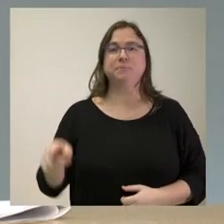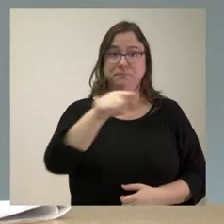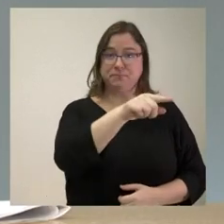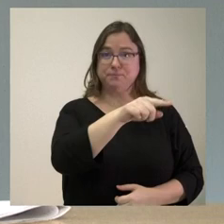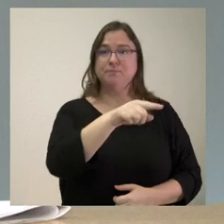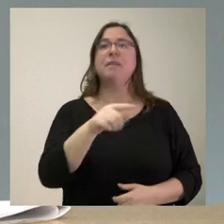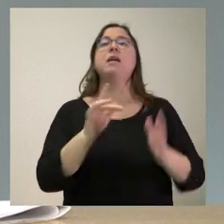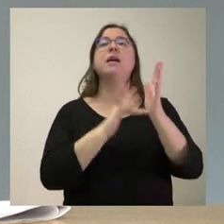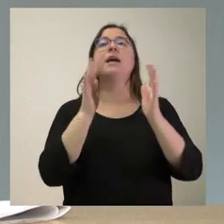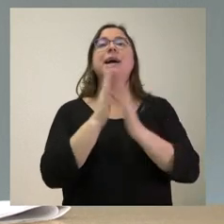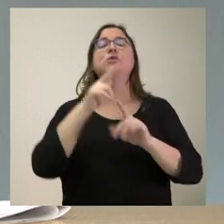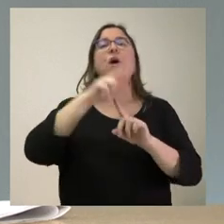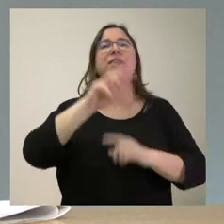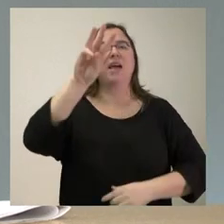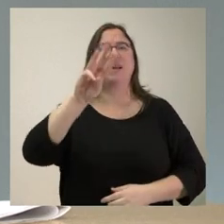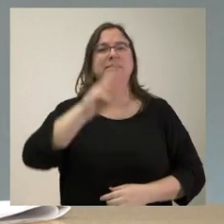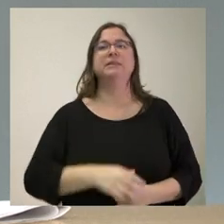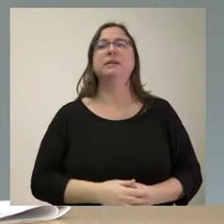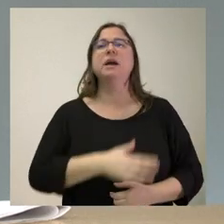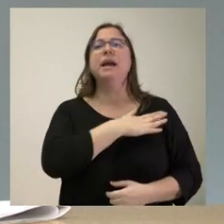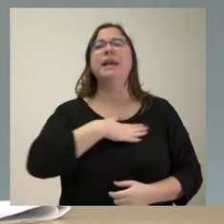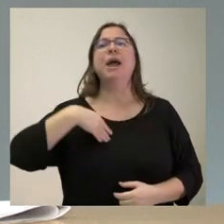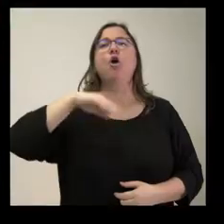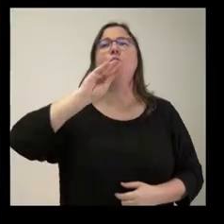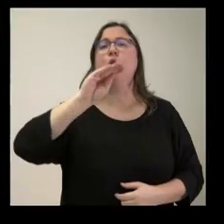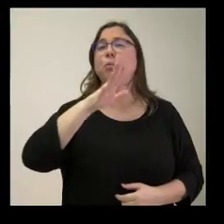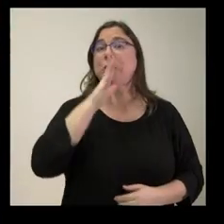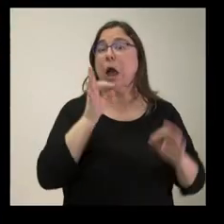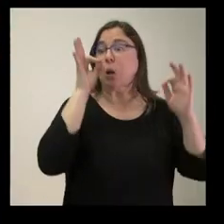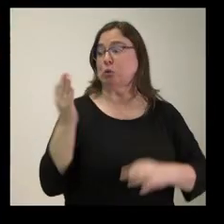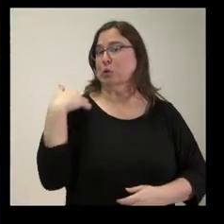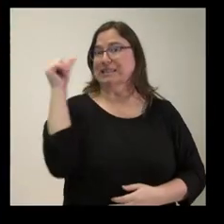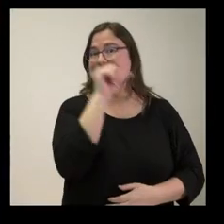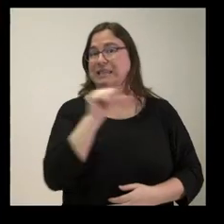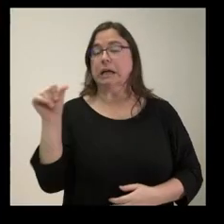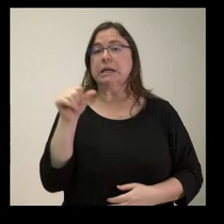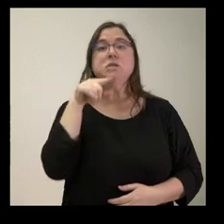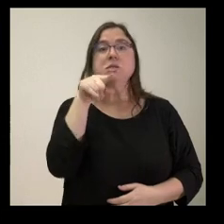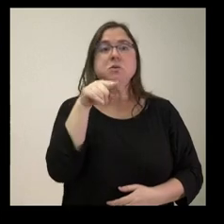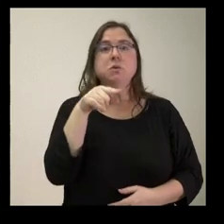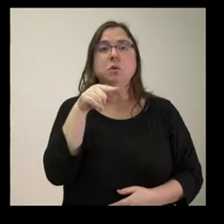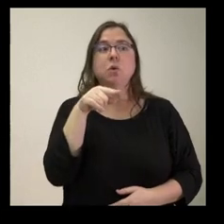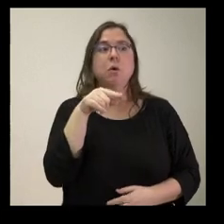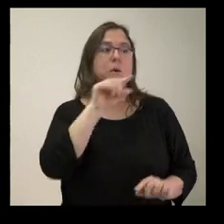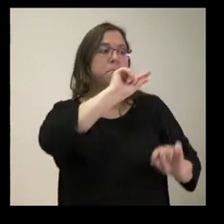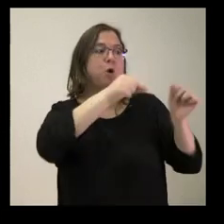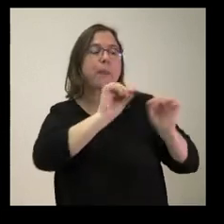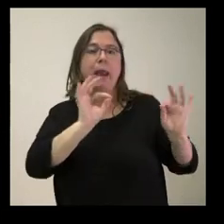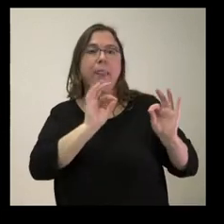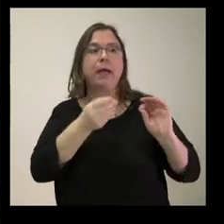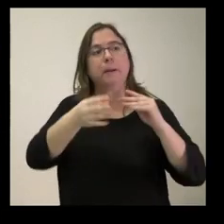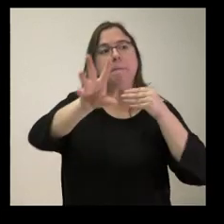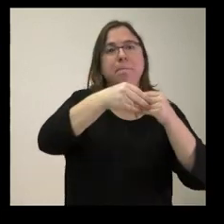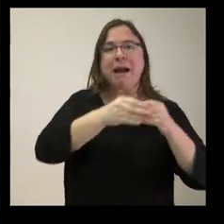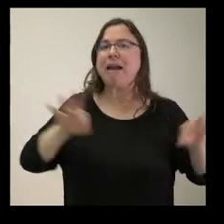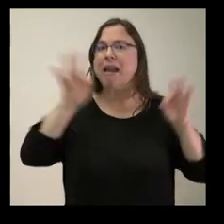Jesús de la Torra. Yo le quería preguntar por qué hace justo una semana usted no hizo ningún tipo de corrección o puntualización a lo que